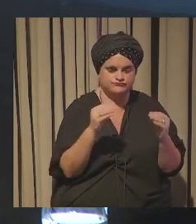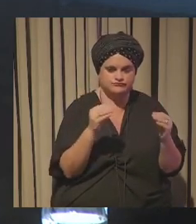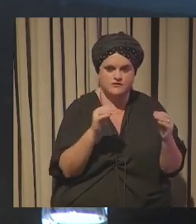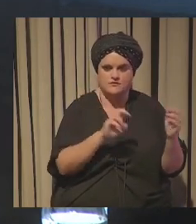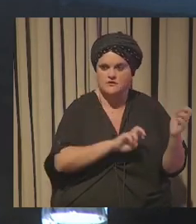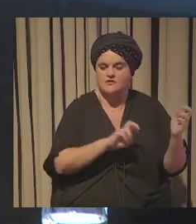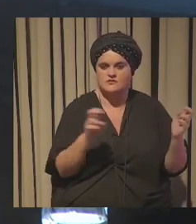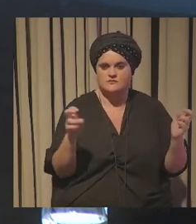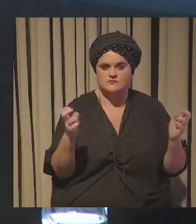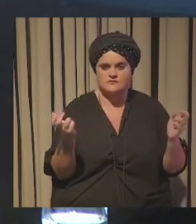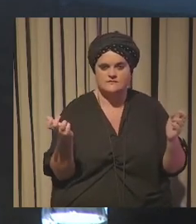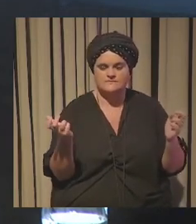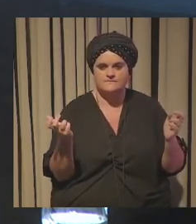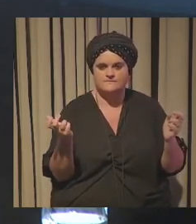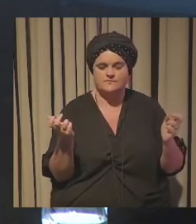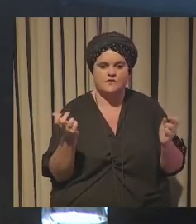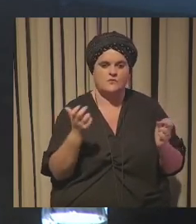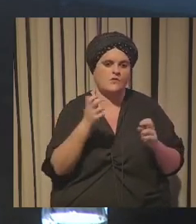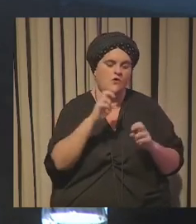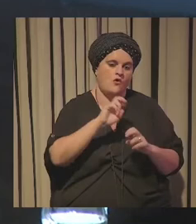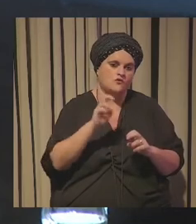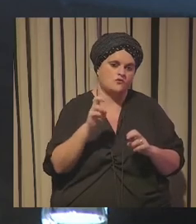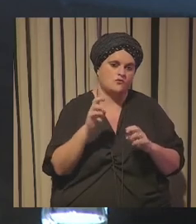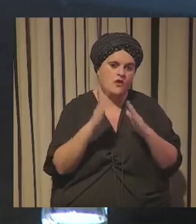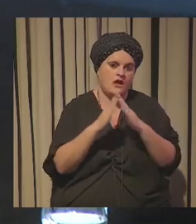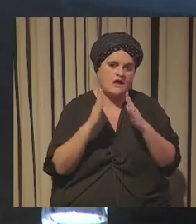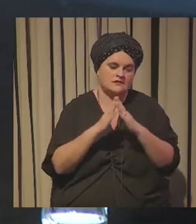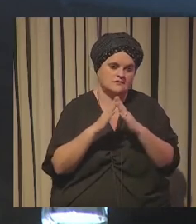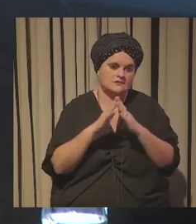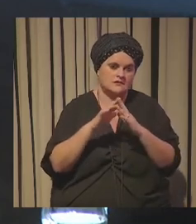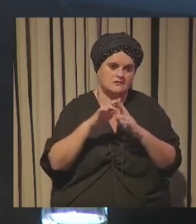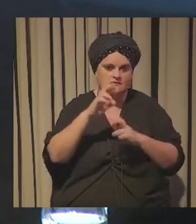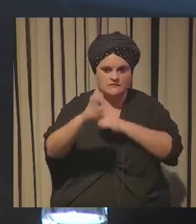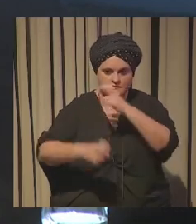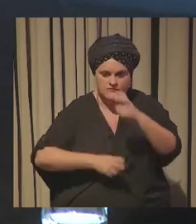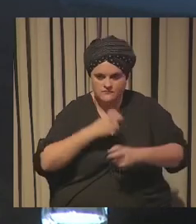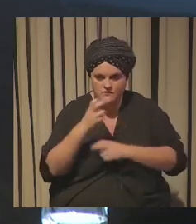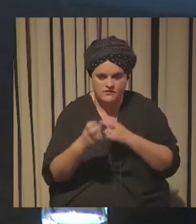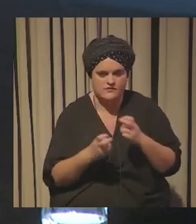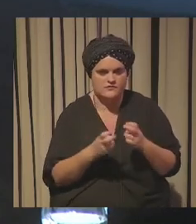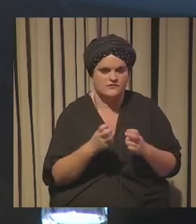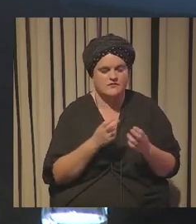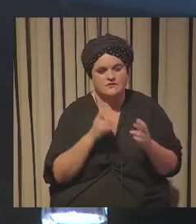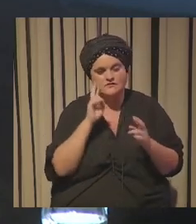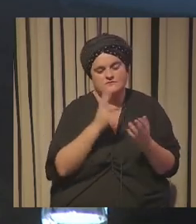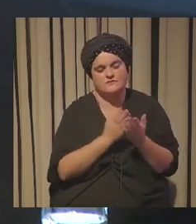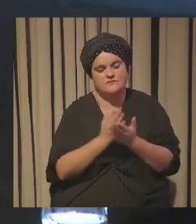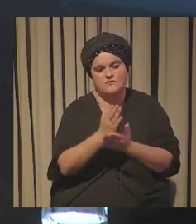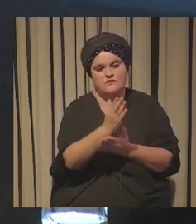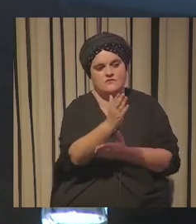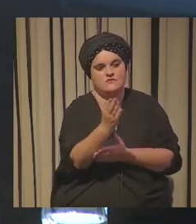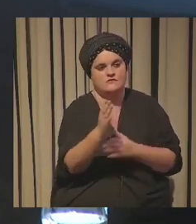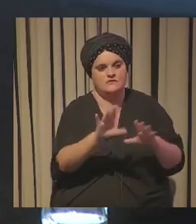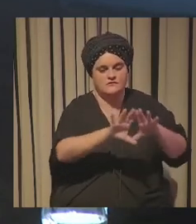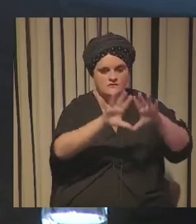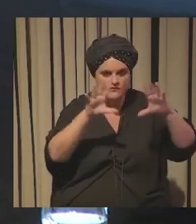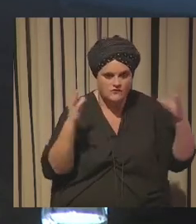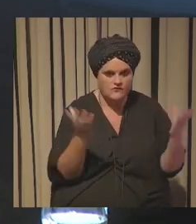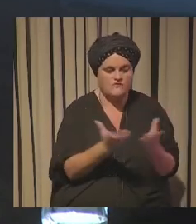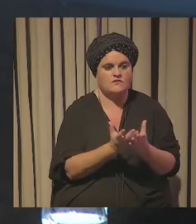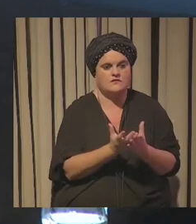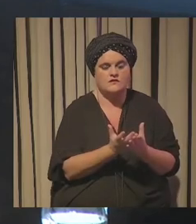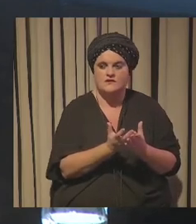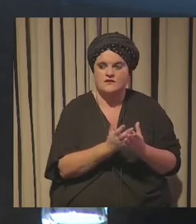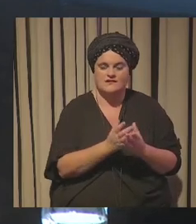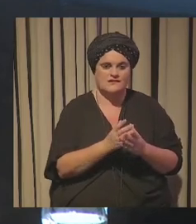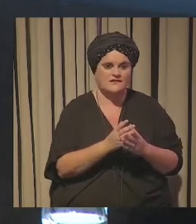home makeover como rehacer la casa entonces hay tendencias más globales que que impactan a todas las